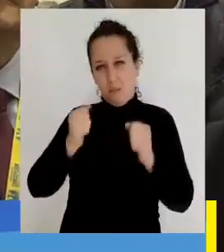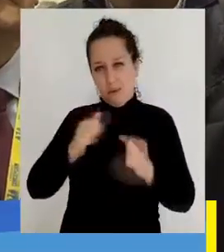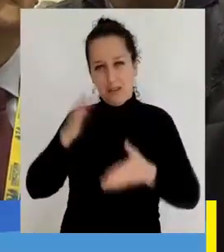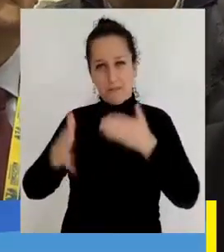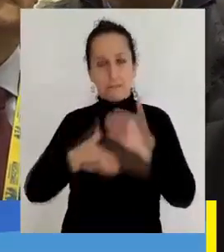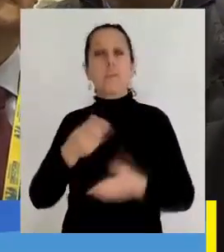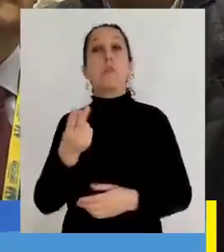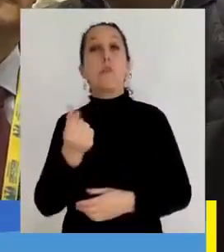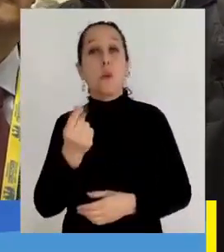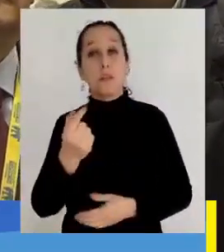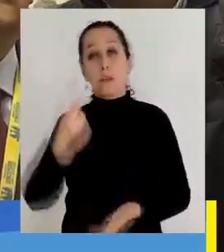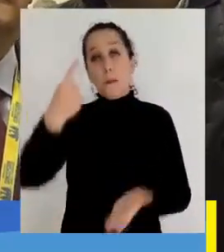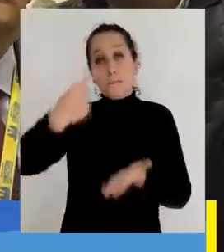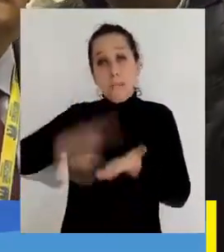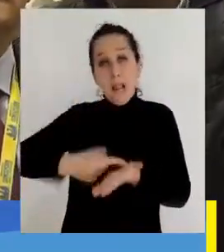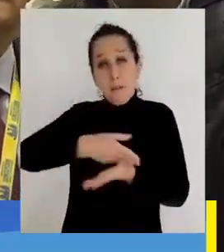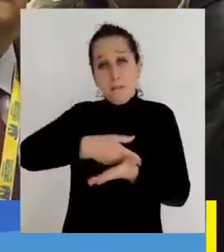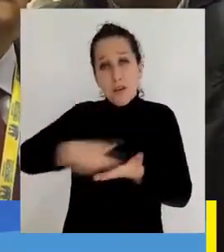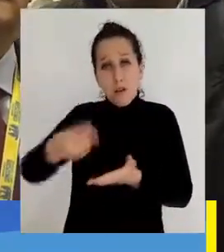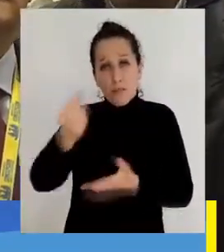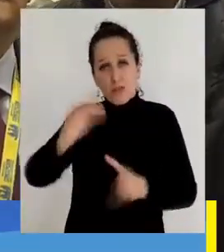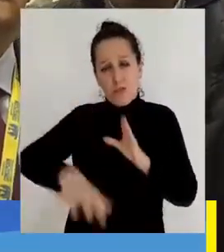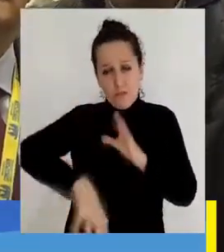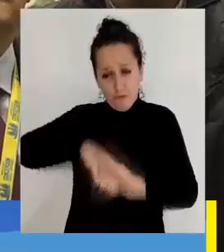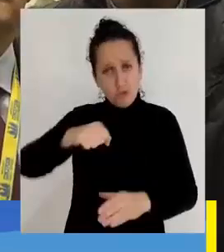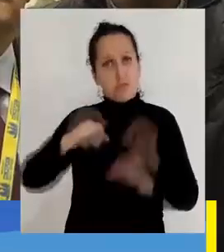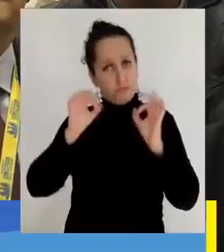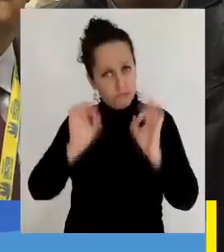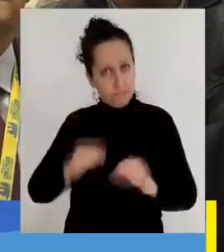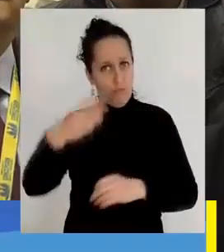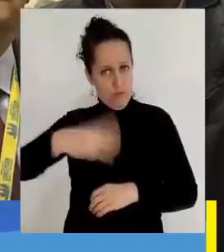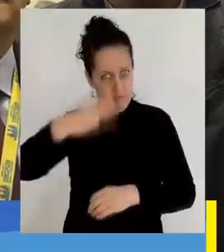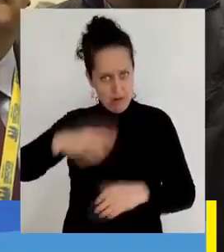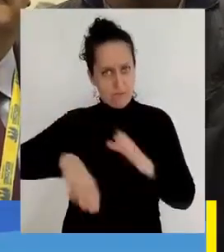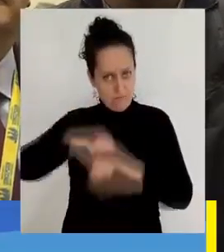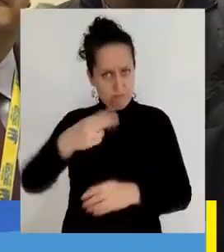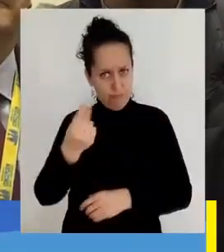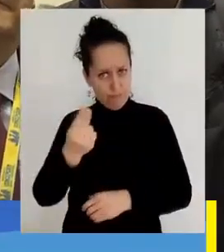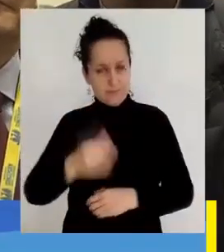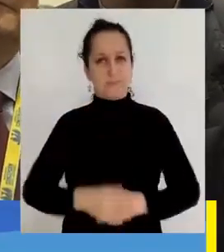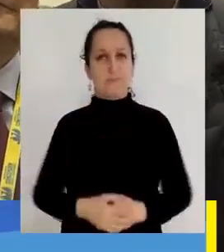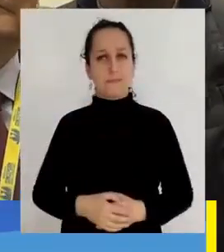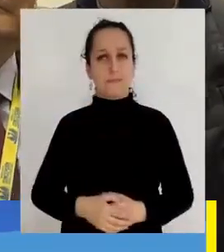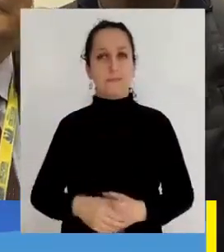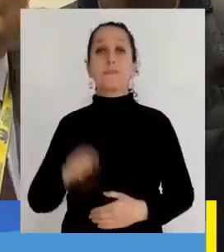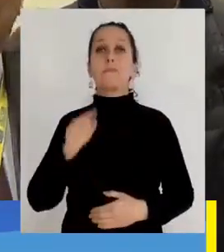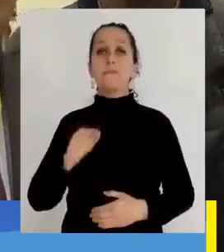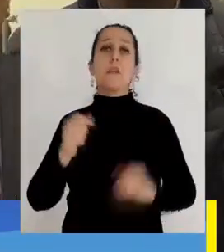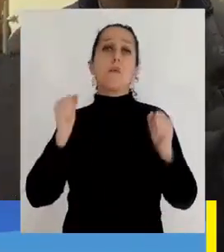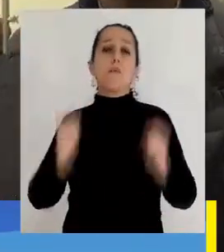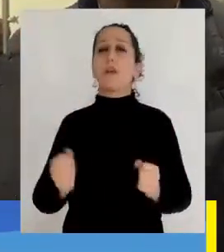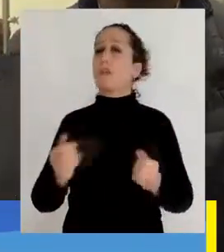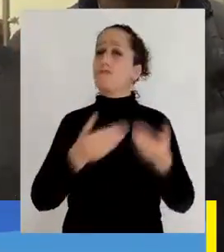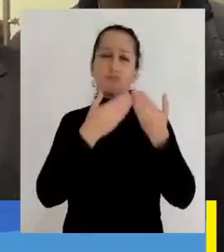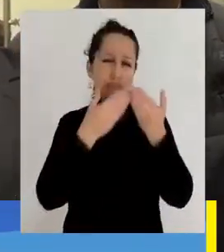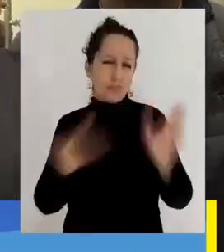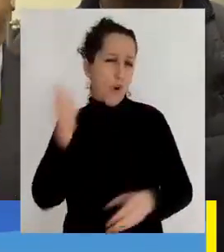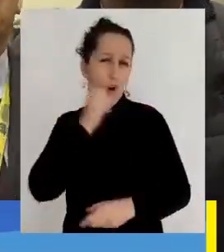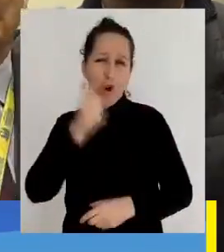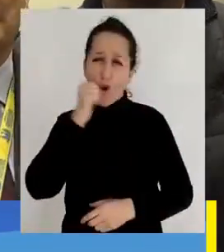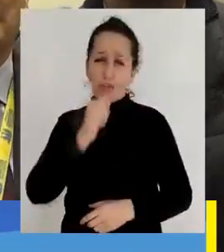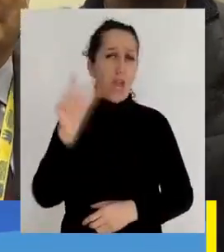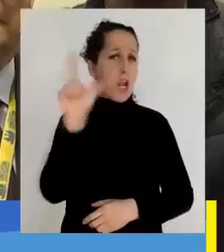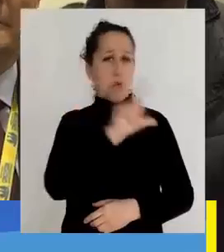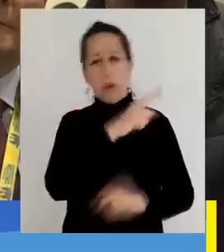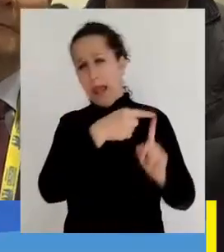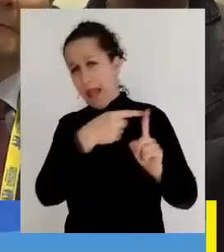Lorenzo Arenas. Significó una inversión de más de 1.000 millones de pesos, plata 100% municipales, que permite de lunes a lunes